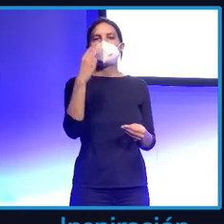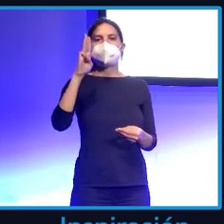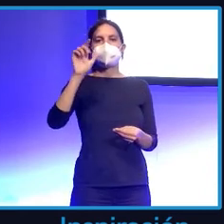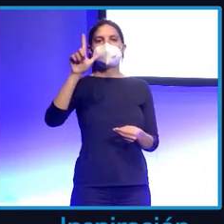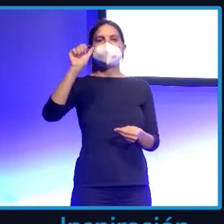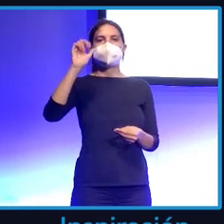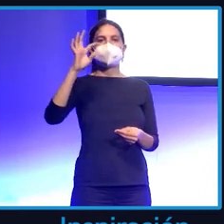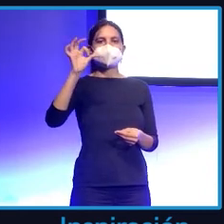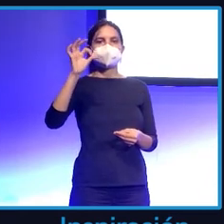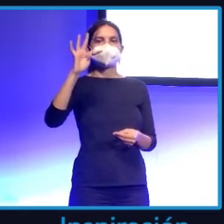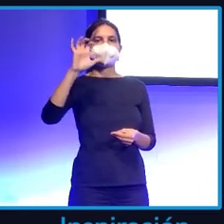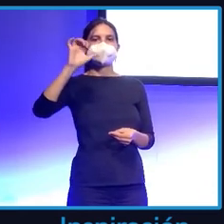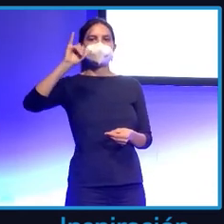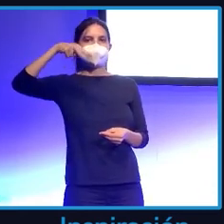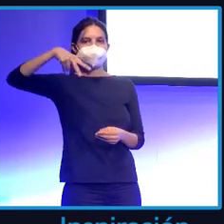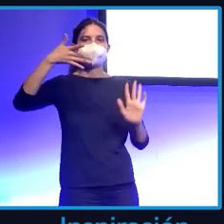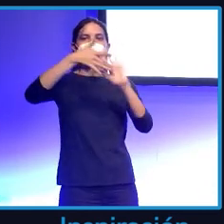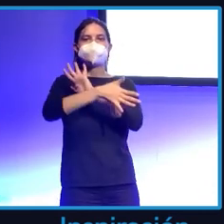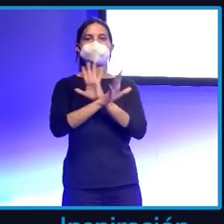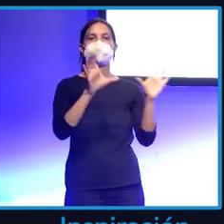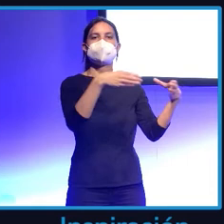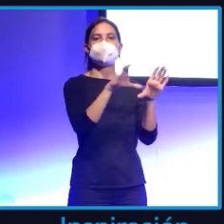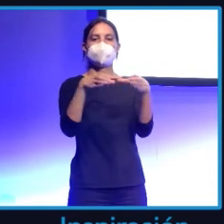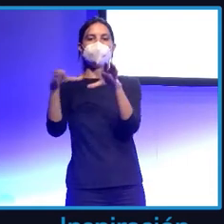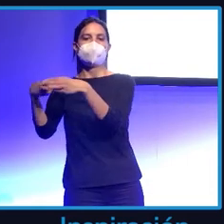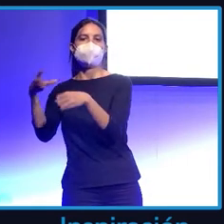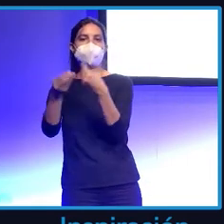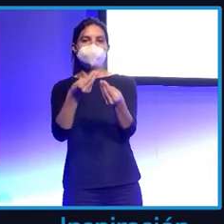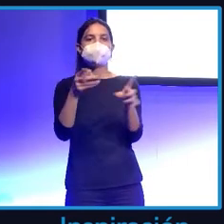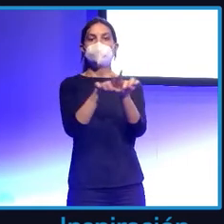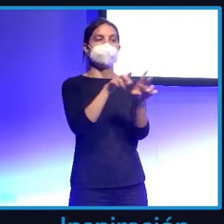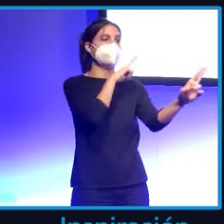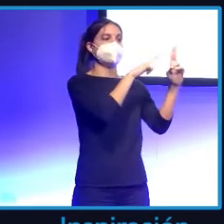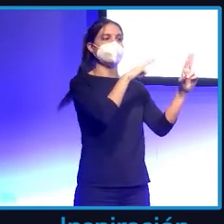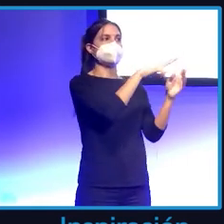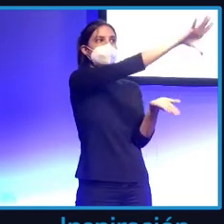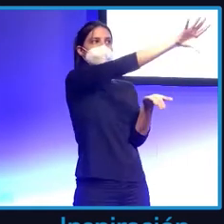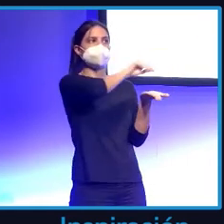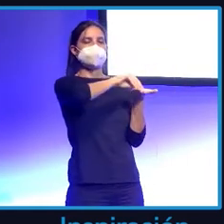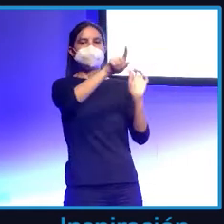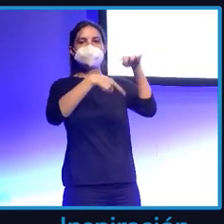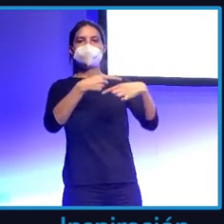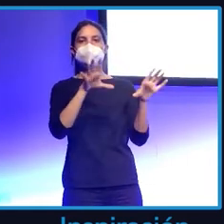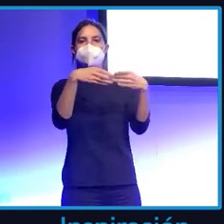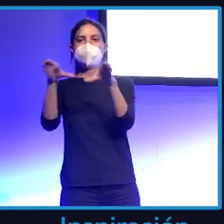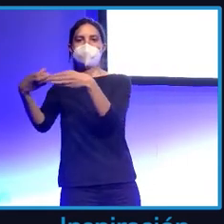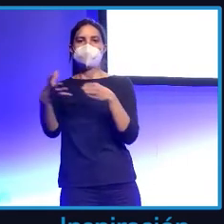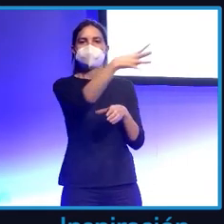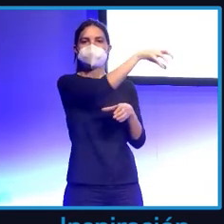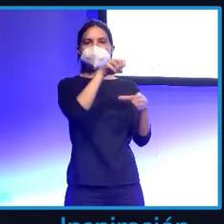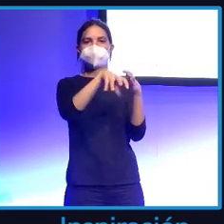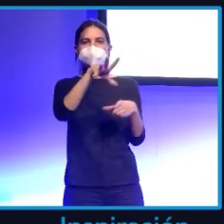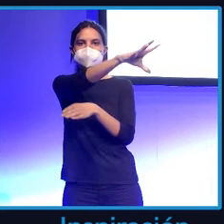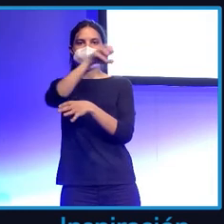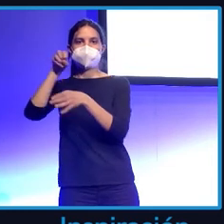significa agrupar. Coge los datos y los va agrupando. Por ejemplo, accede a una